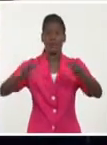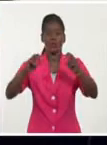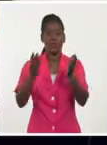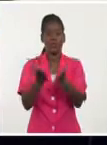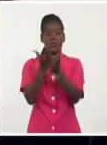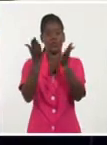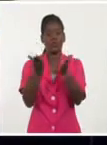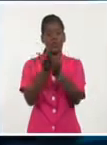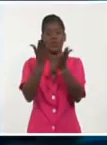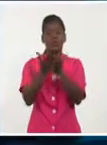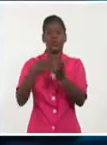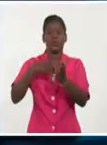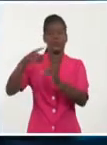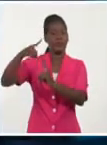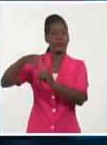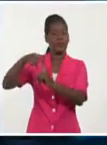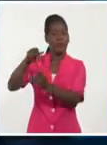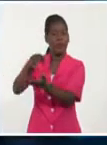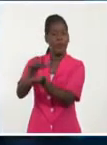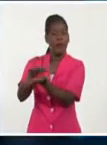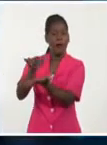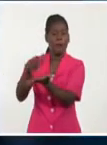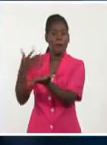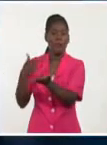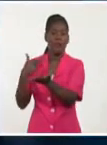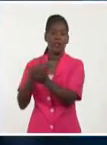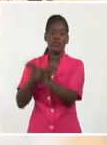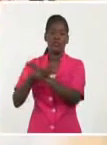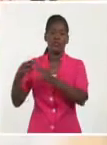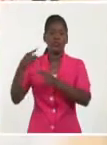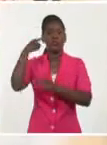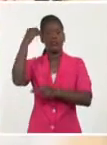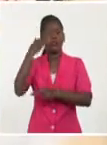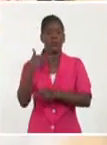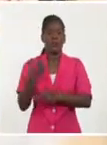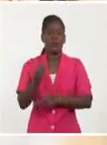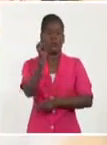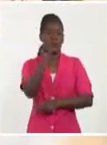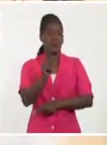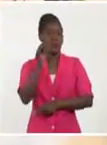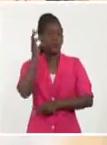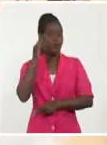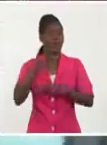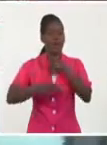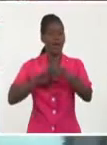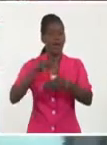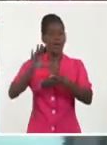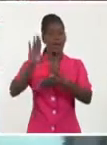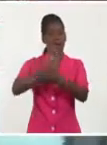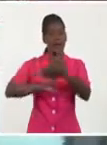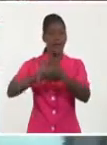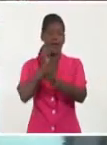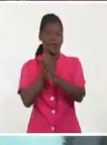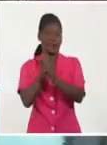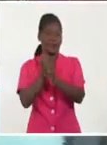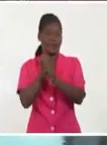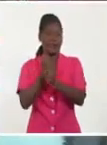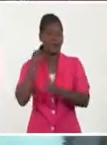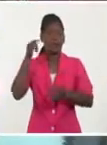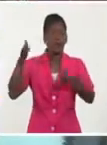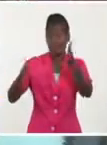cotidiana de la mujer latinoamericana y caribeña en un contexto adverso de sociedades patriarcales. Este año,